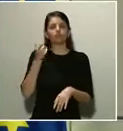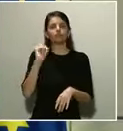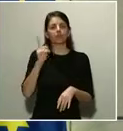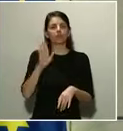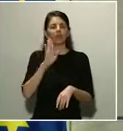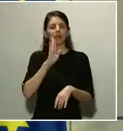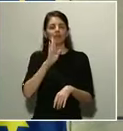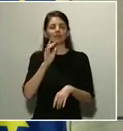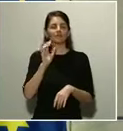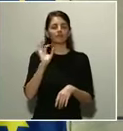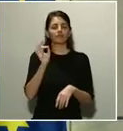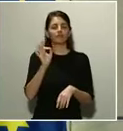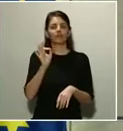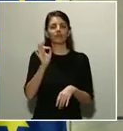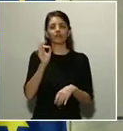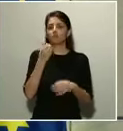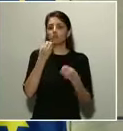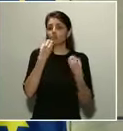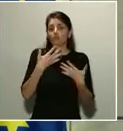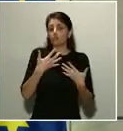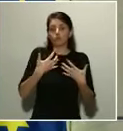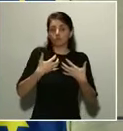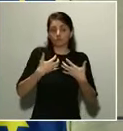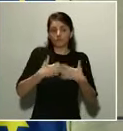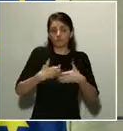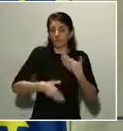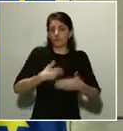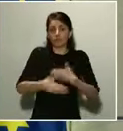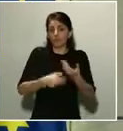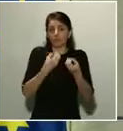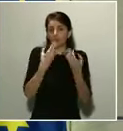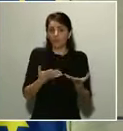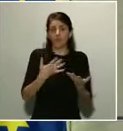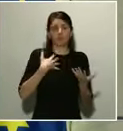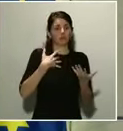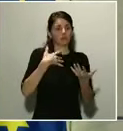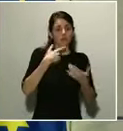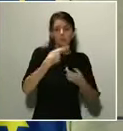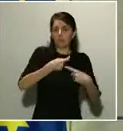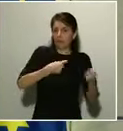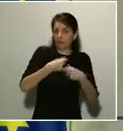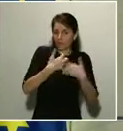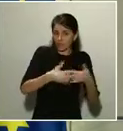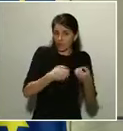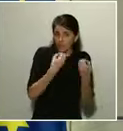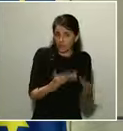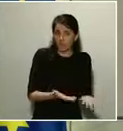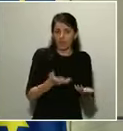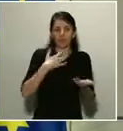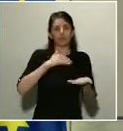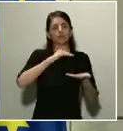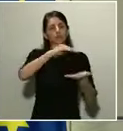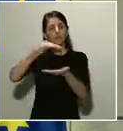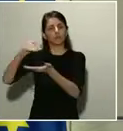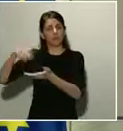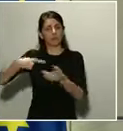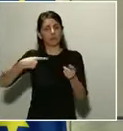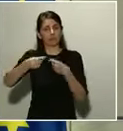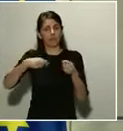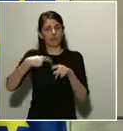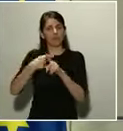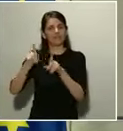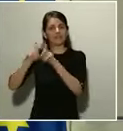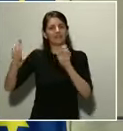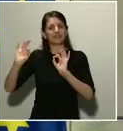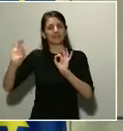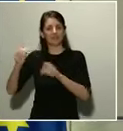y un buen funcionamiento del mercado y de la distribución comercial de supermercados y tiendas de alimentación. Las medidas de